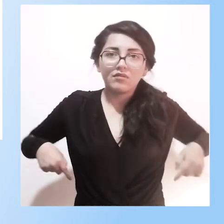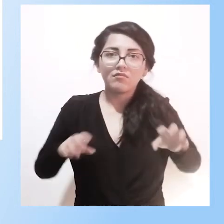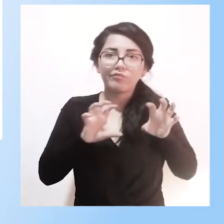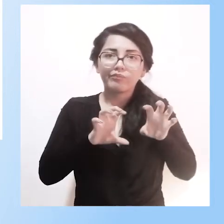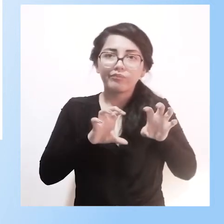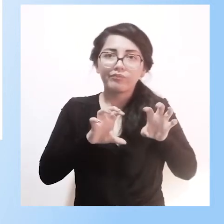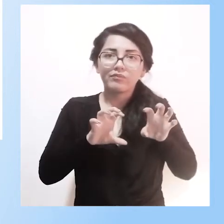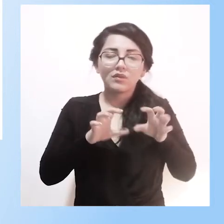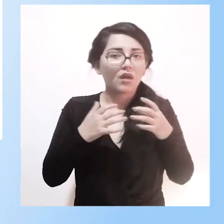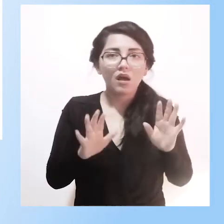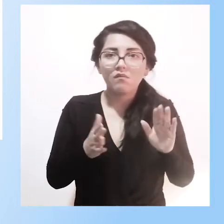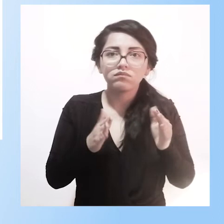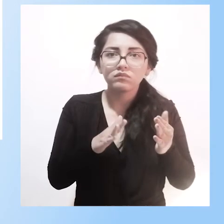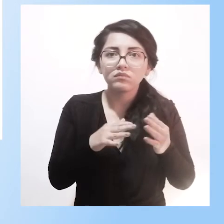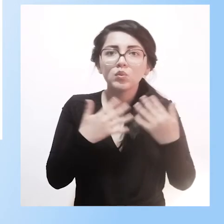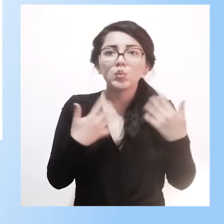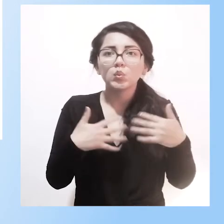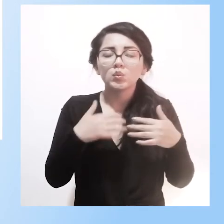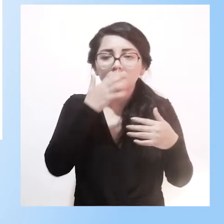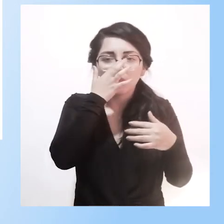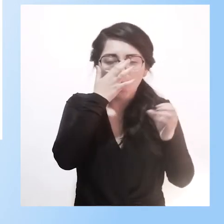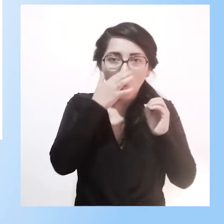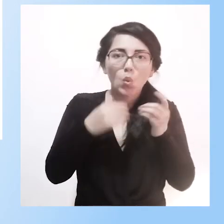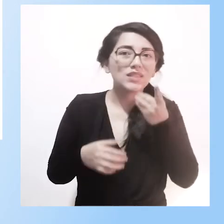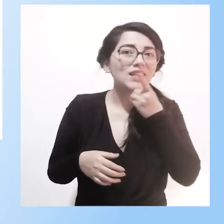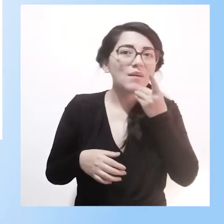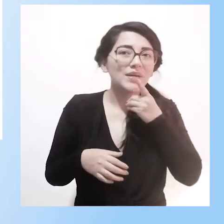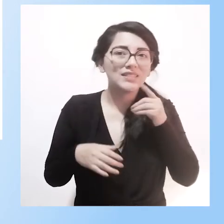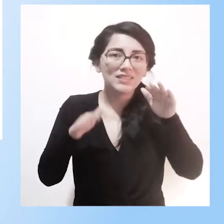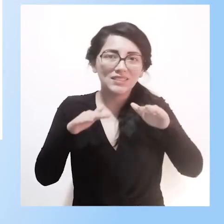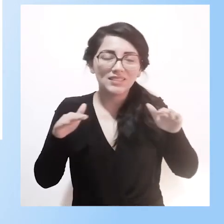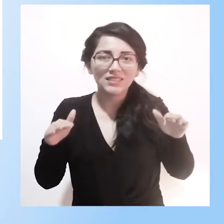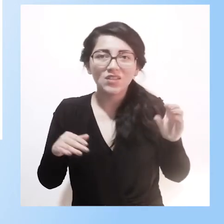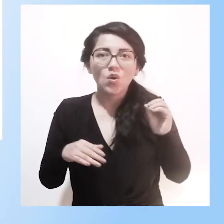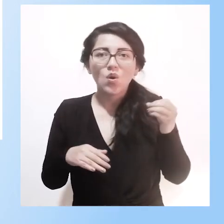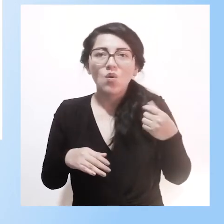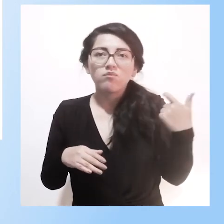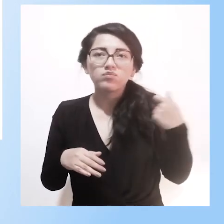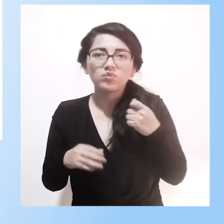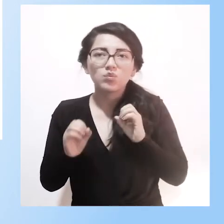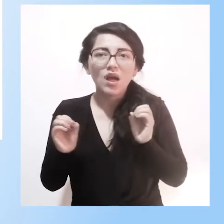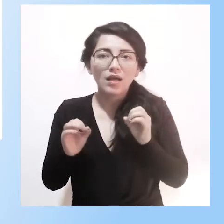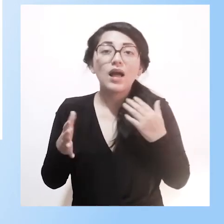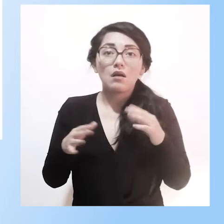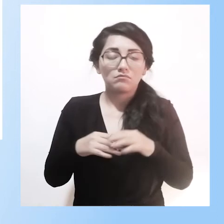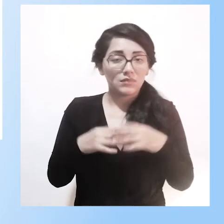Luis, la diabetes infantil, las vacunas. Entonces, tenemos acá